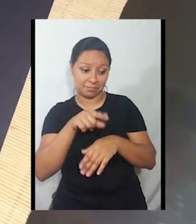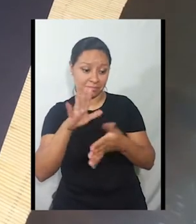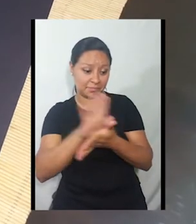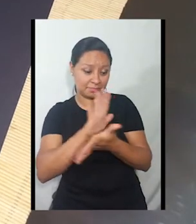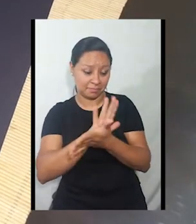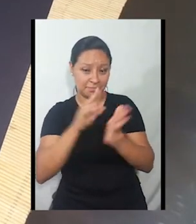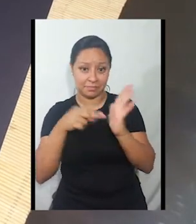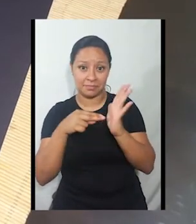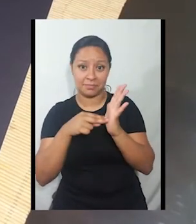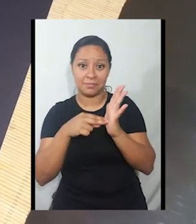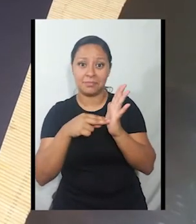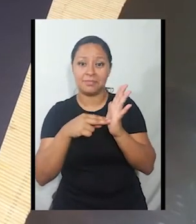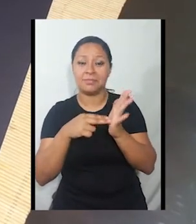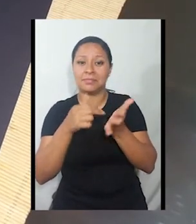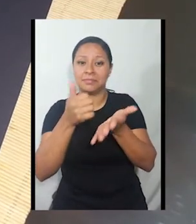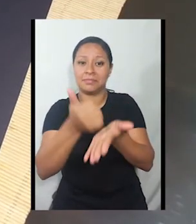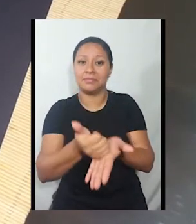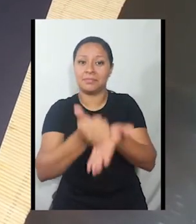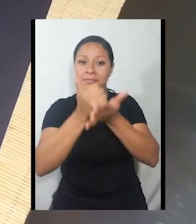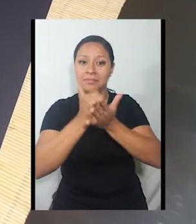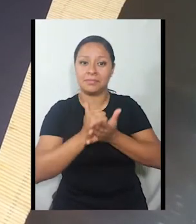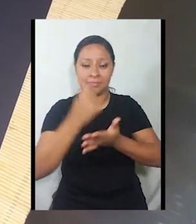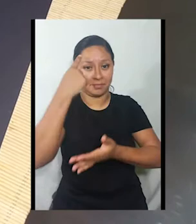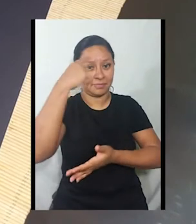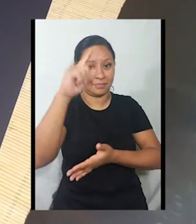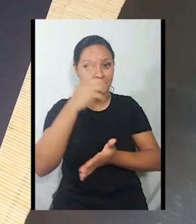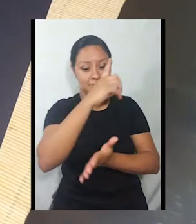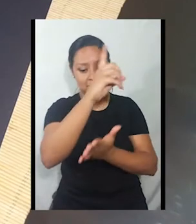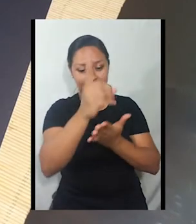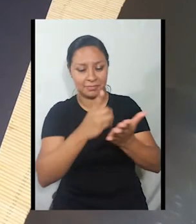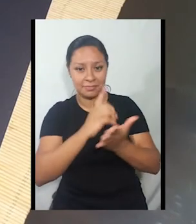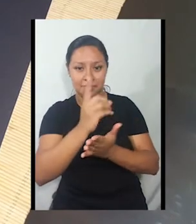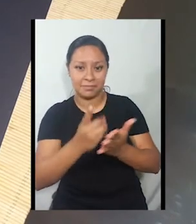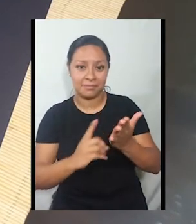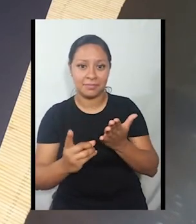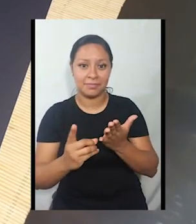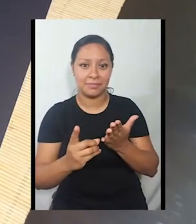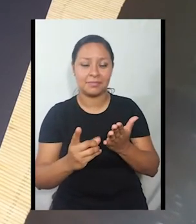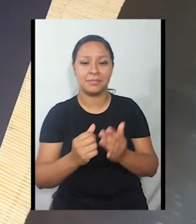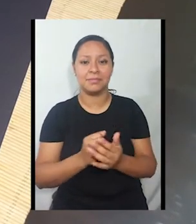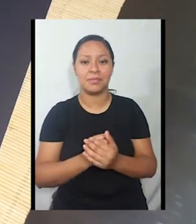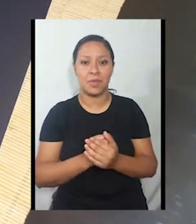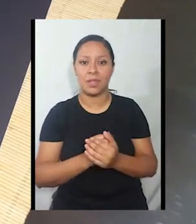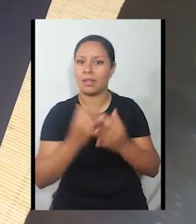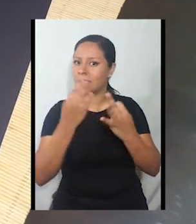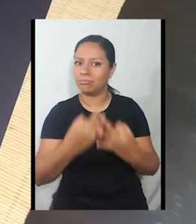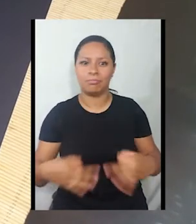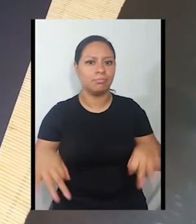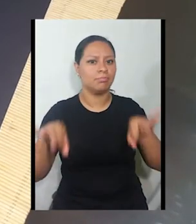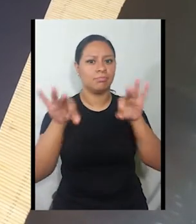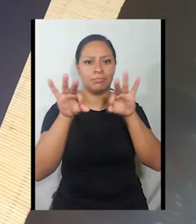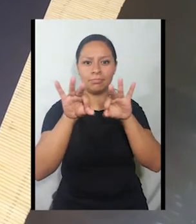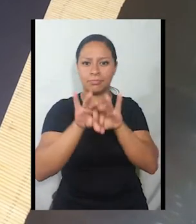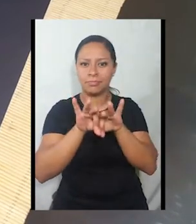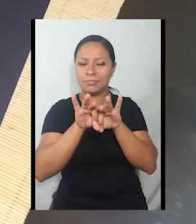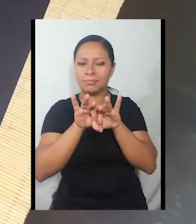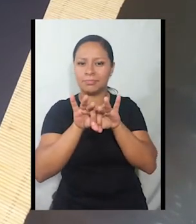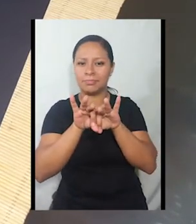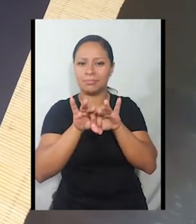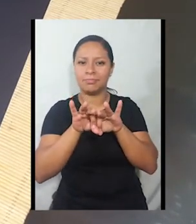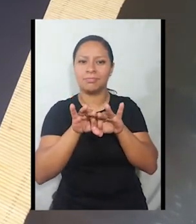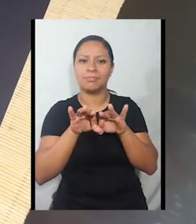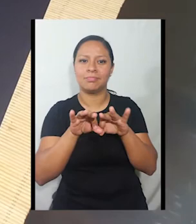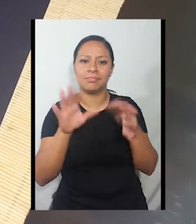ayudar a hacer las siluetas de las sombras de nuestro teatro. Así que es muy importante una hoja de papel construcción negra.